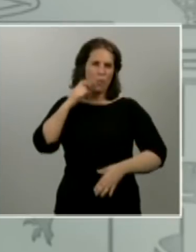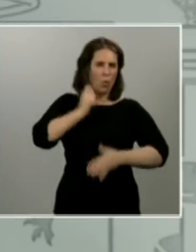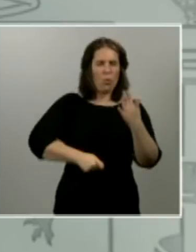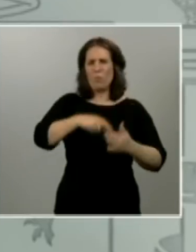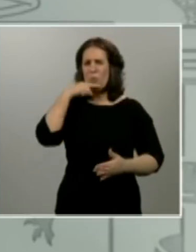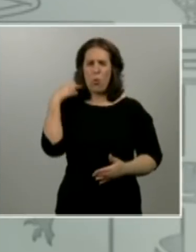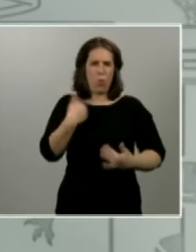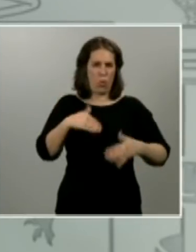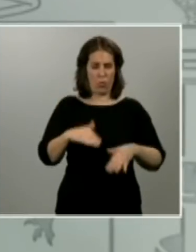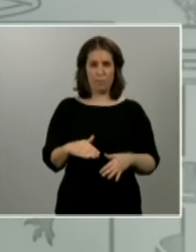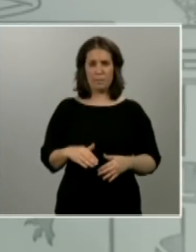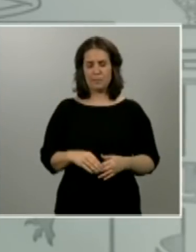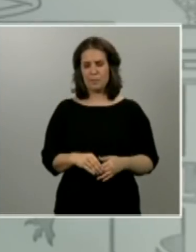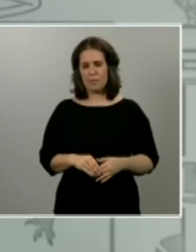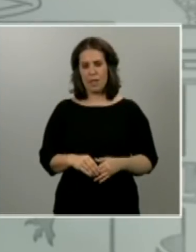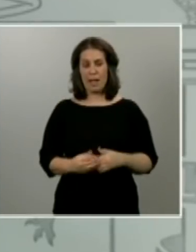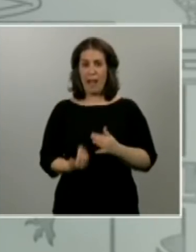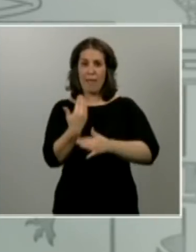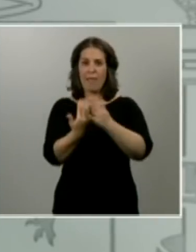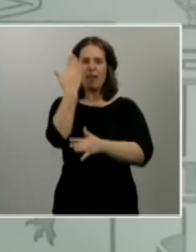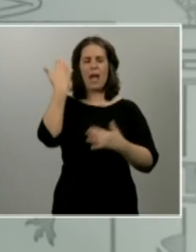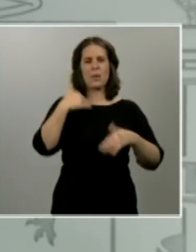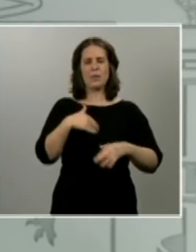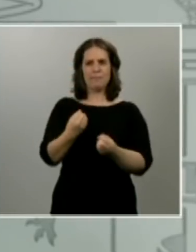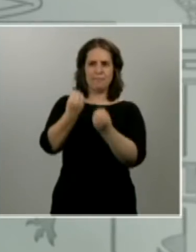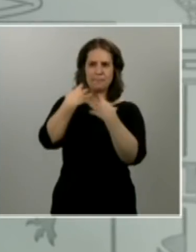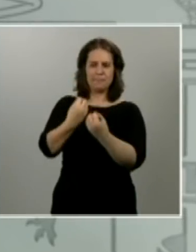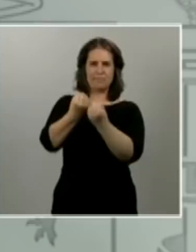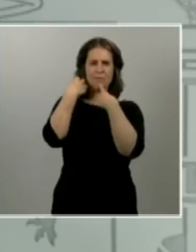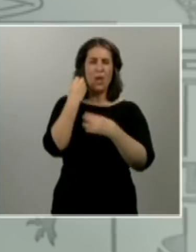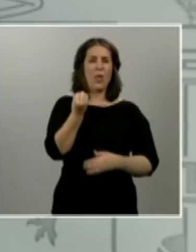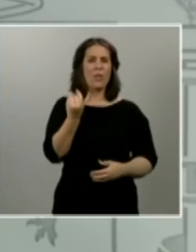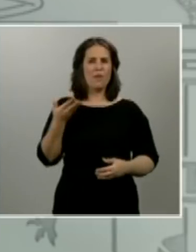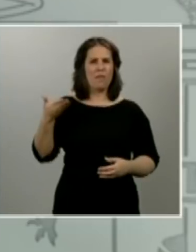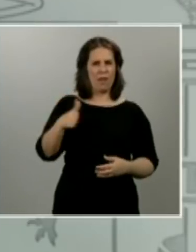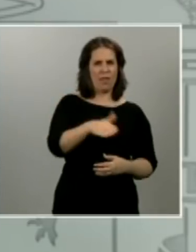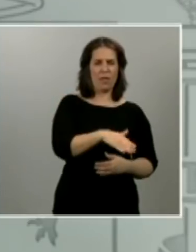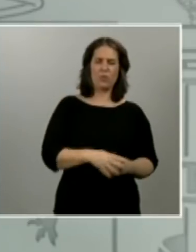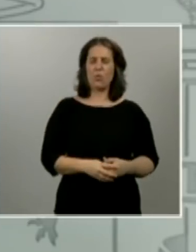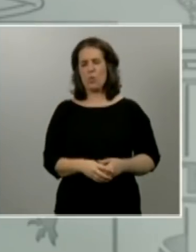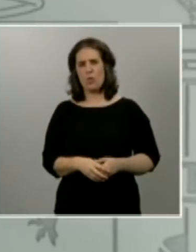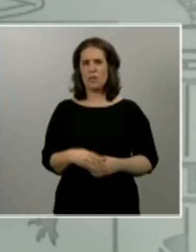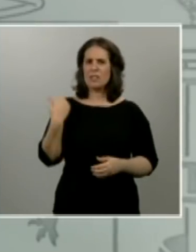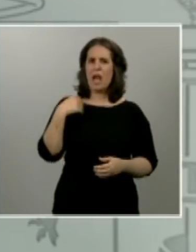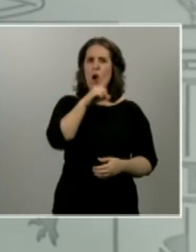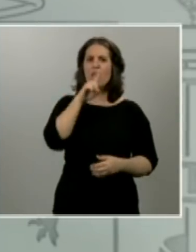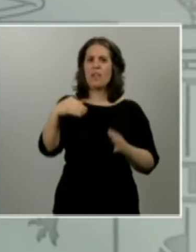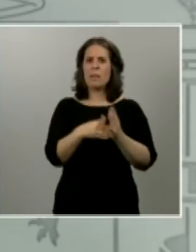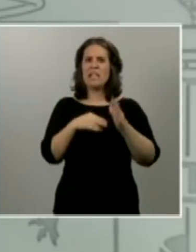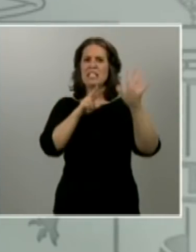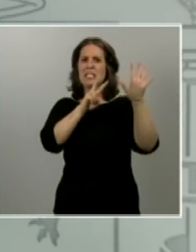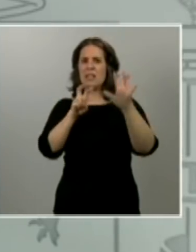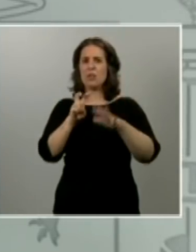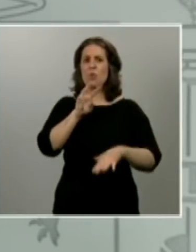un parte sobrecogedor con la cifra de los fallecidos. Son ya 11.744 vidas